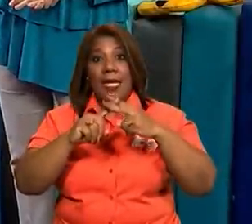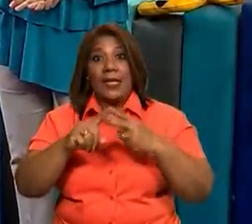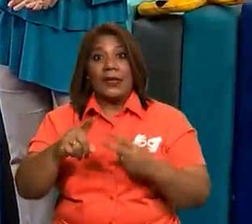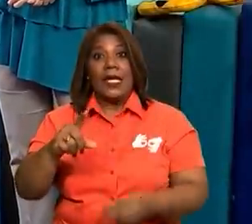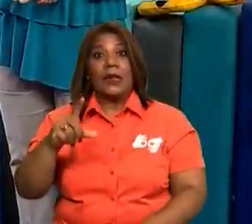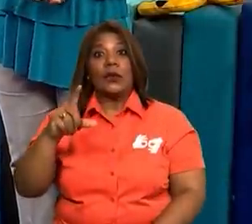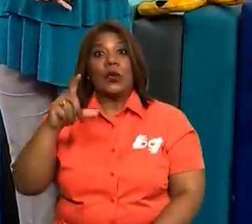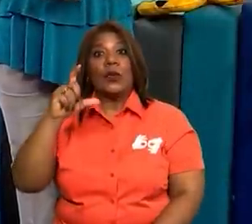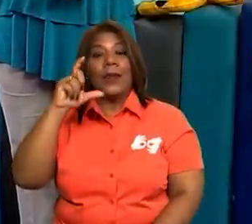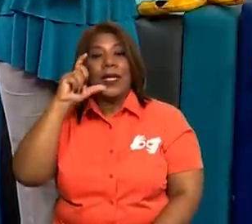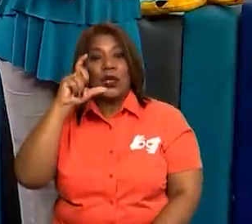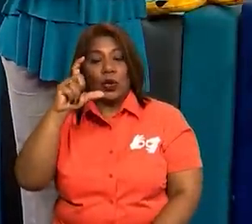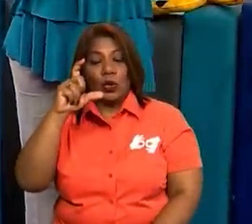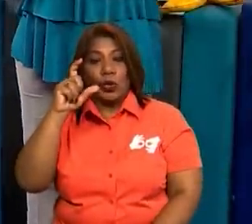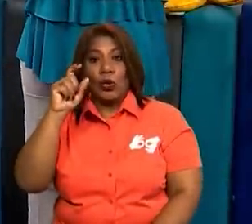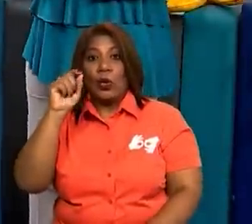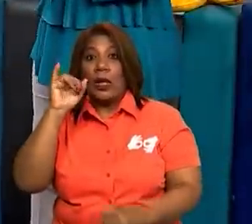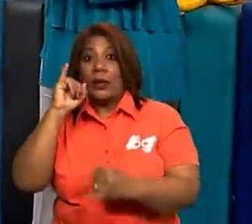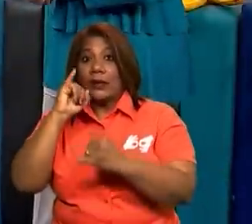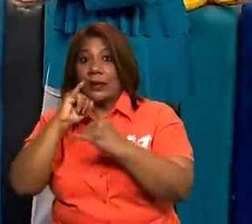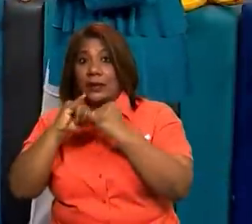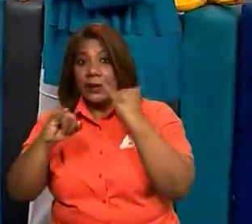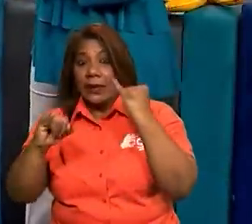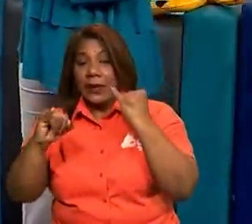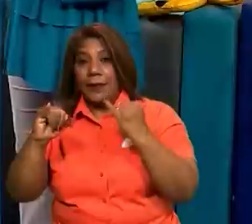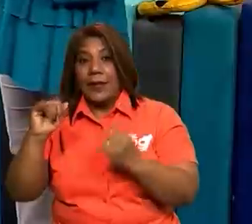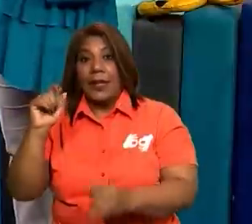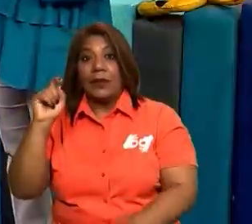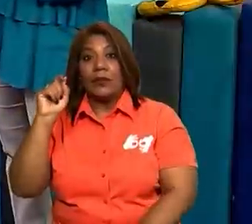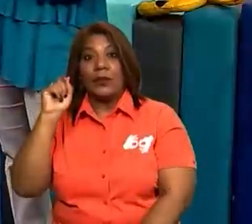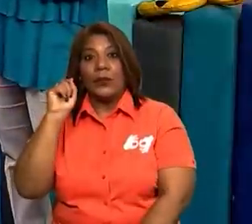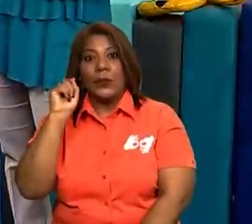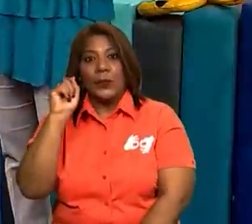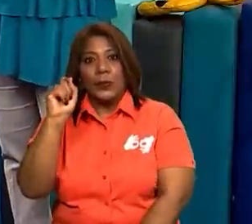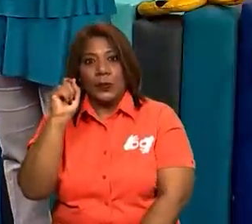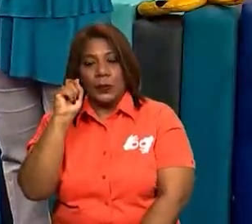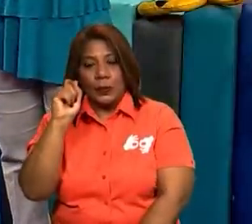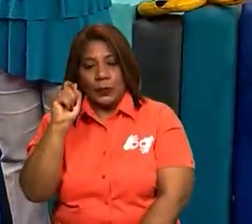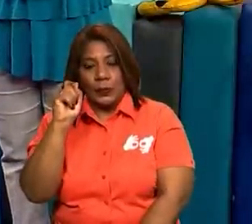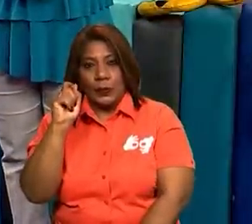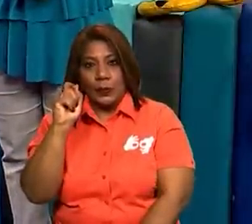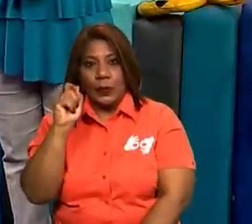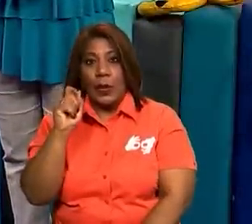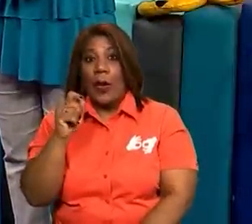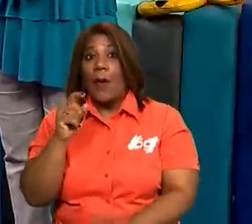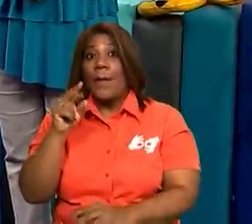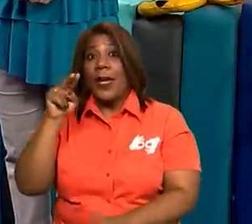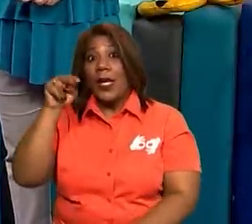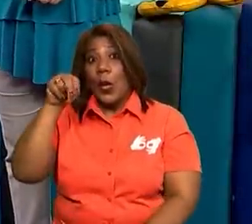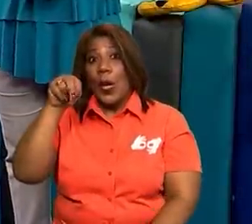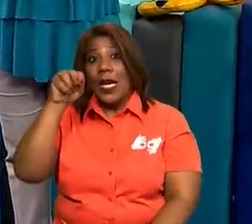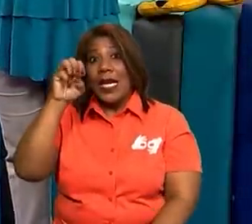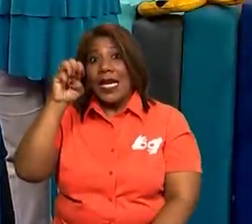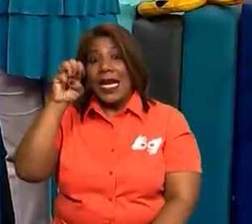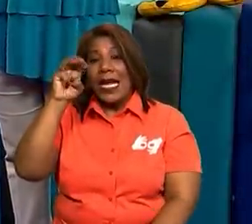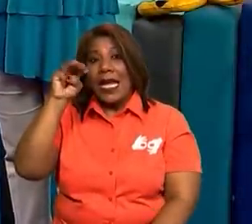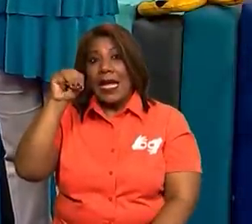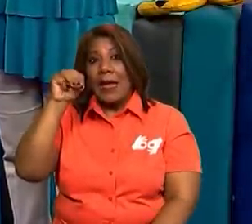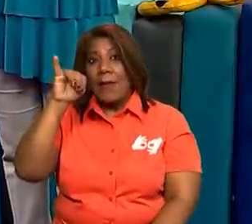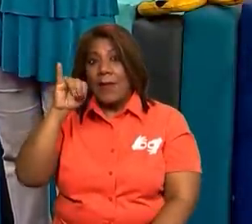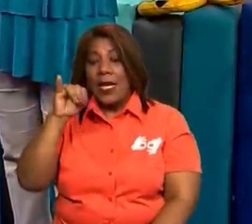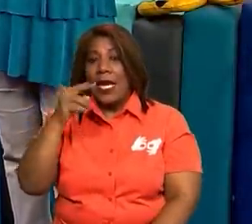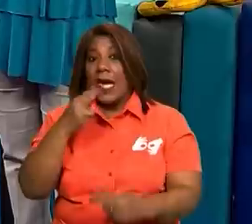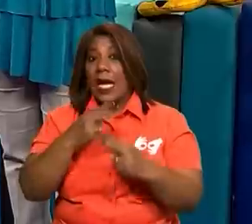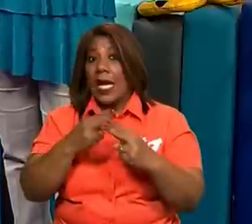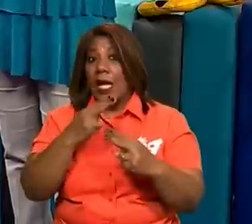nutria, ¿verdad? Y va con mayúscula y terminamos en punto final de cada oración. Recuerden